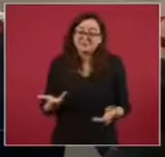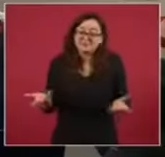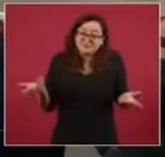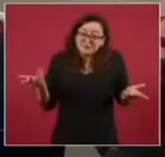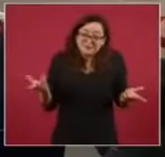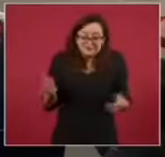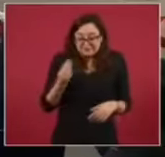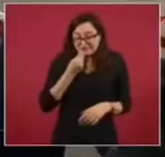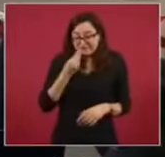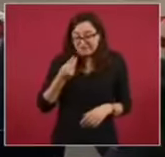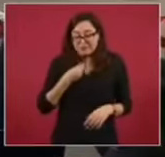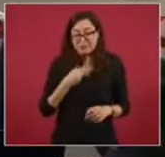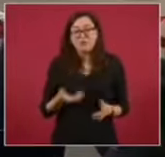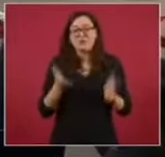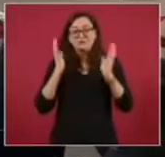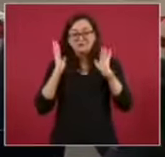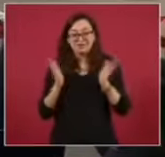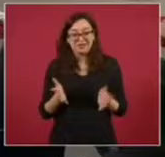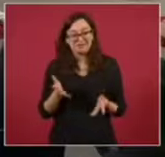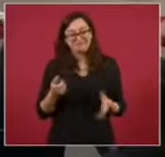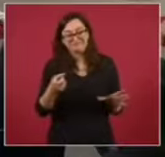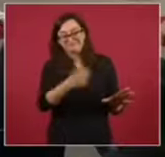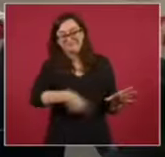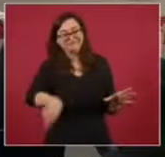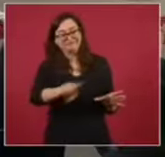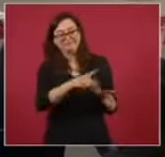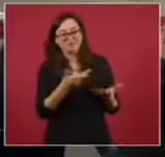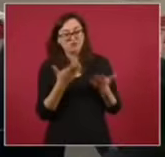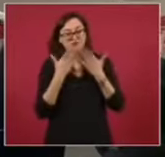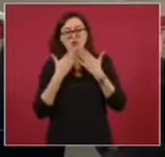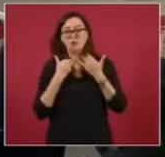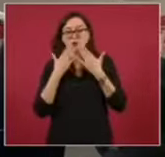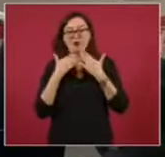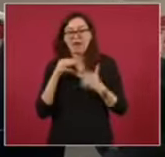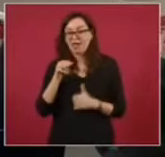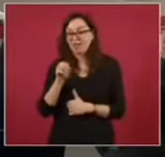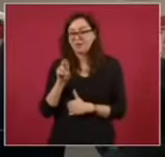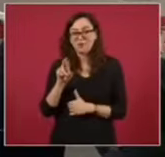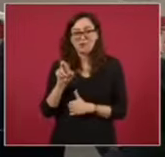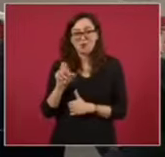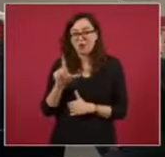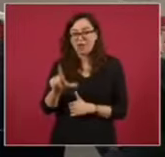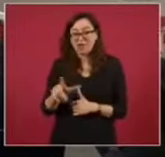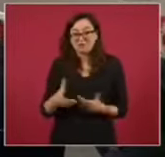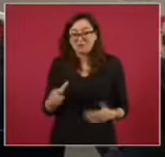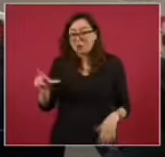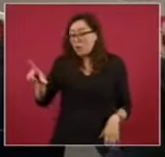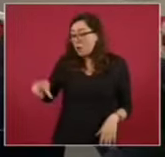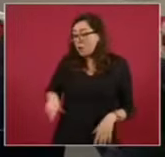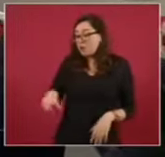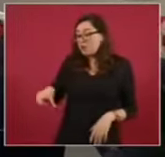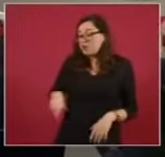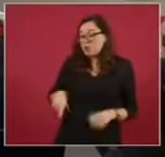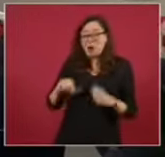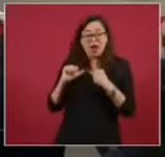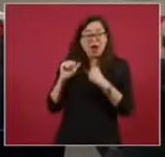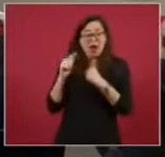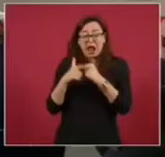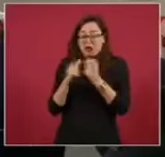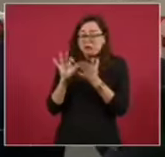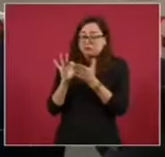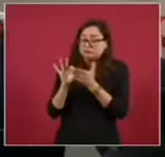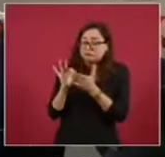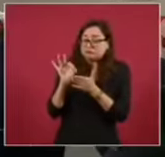comprueba que la oposición está moralmente derrotada y que cualquier mensaje que se emita desde el gobierno de México va a ser